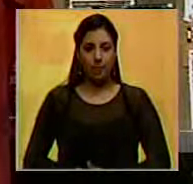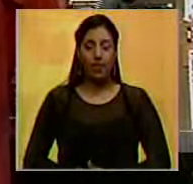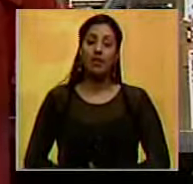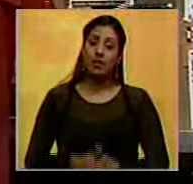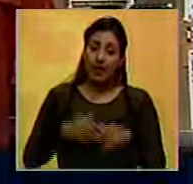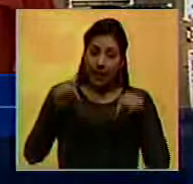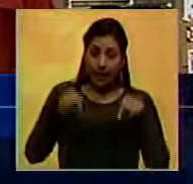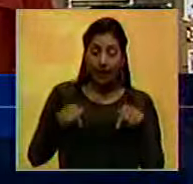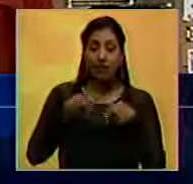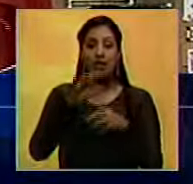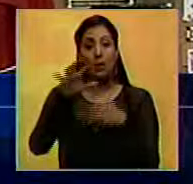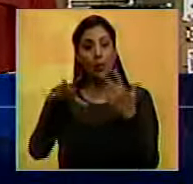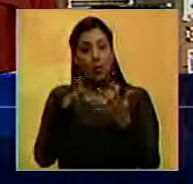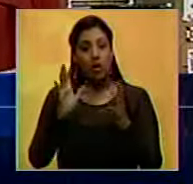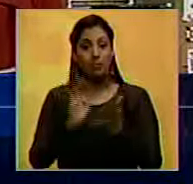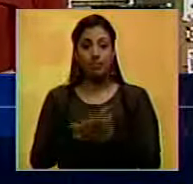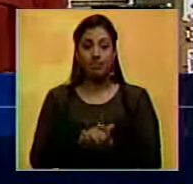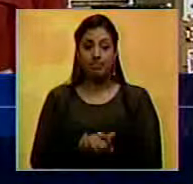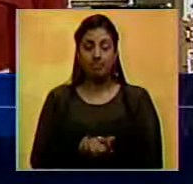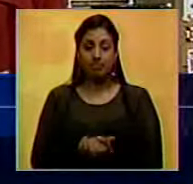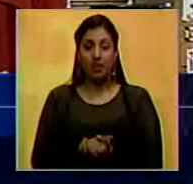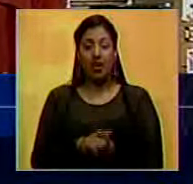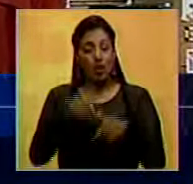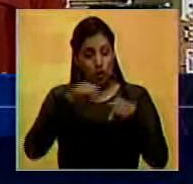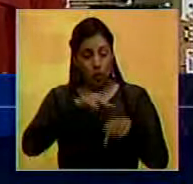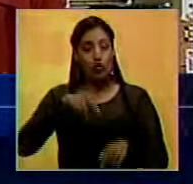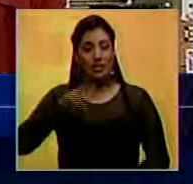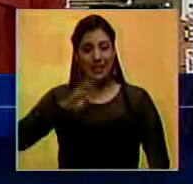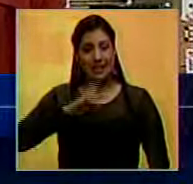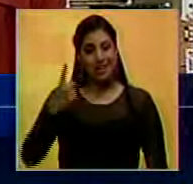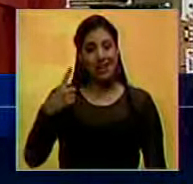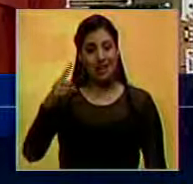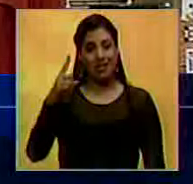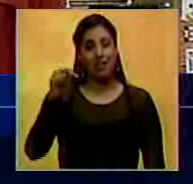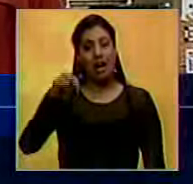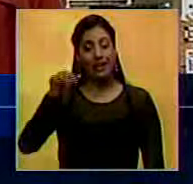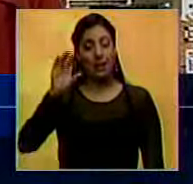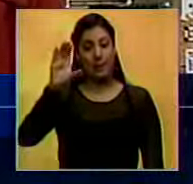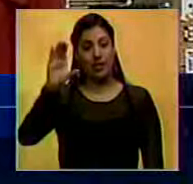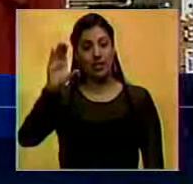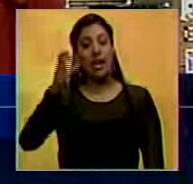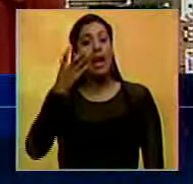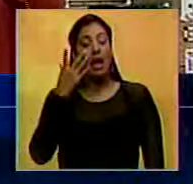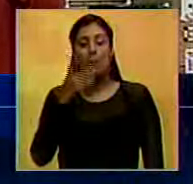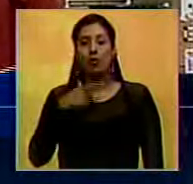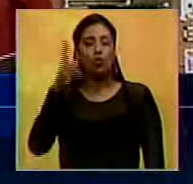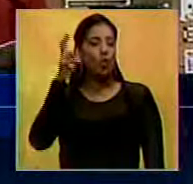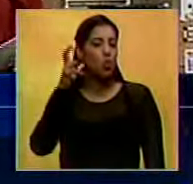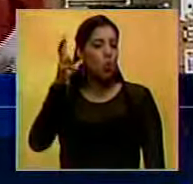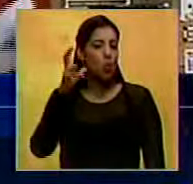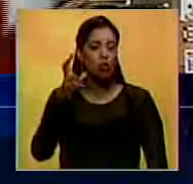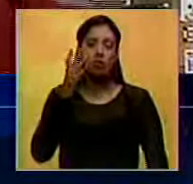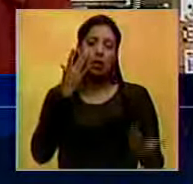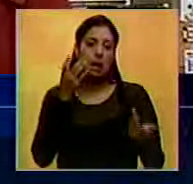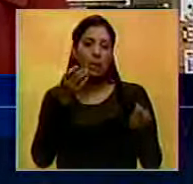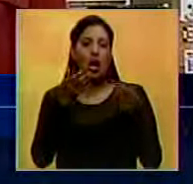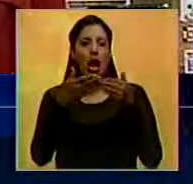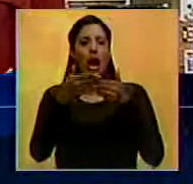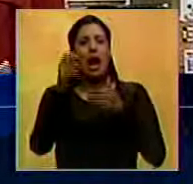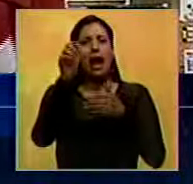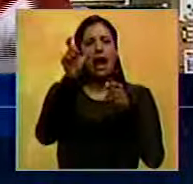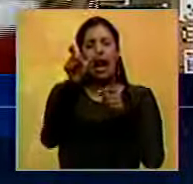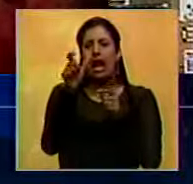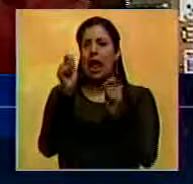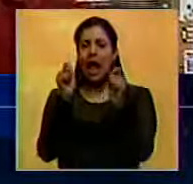En esta situación que tenemos nosotros, ahorita en el país, que uno escucha, los cajeros ABC